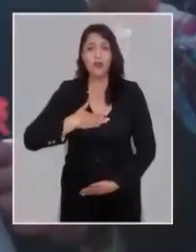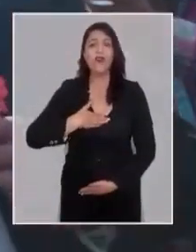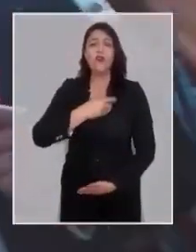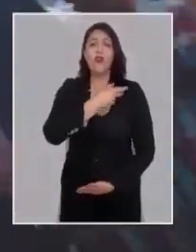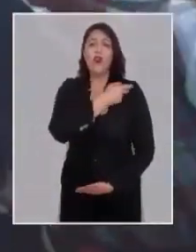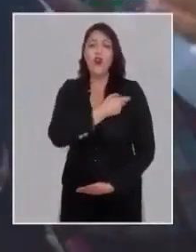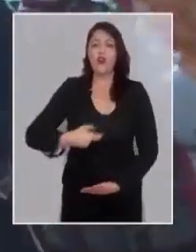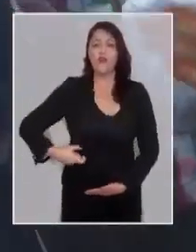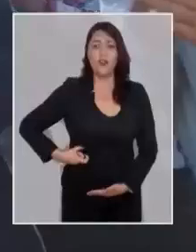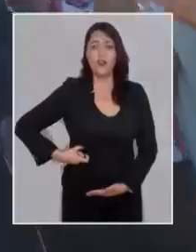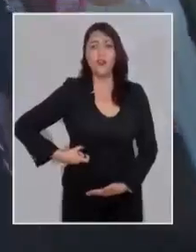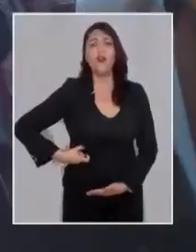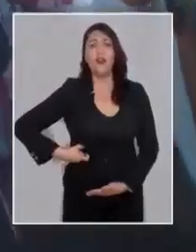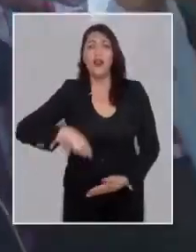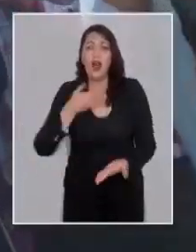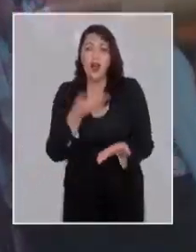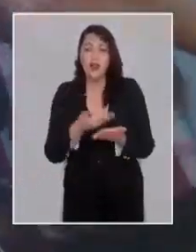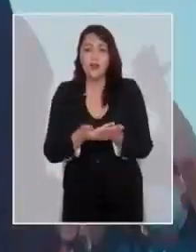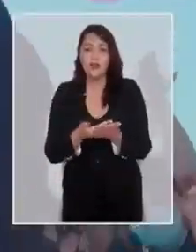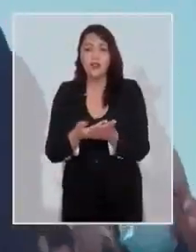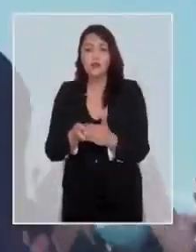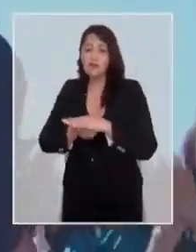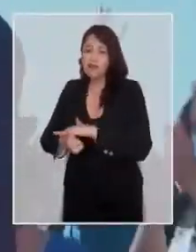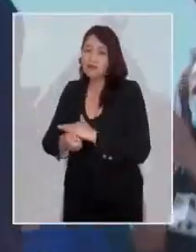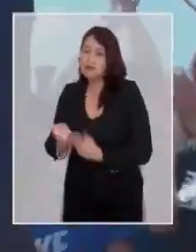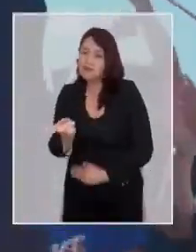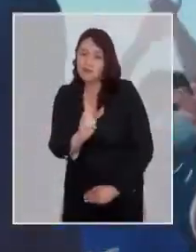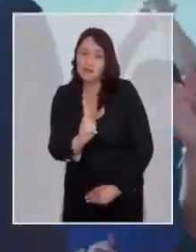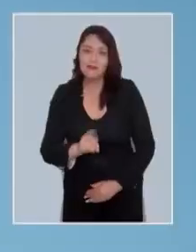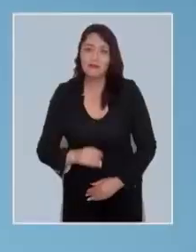permitir a nuestro gobierno ni el abuso ni la corrupción.